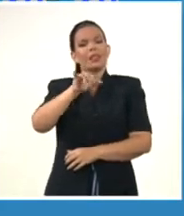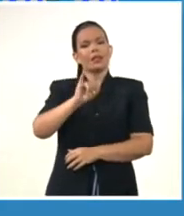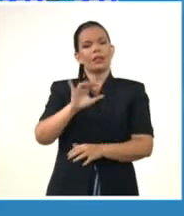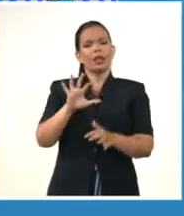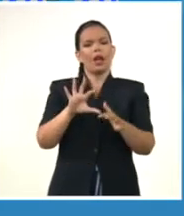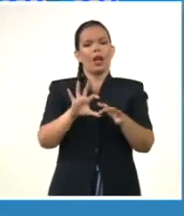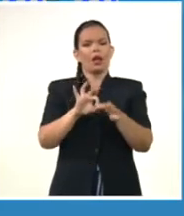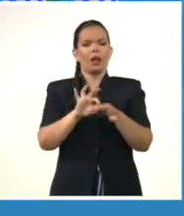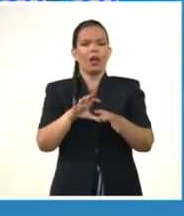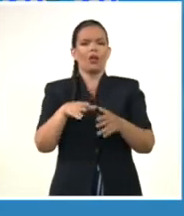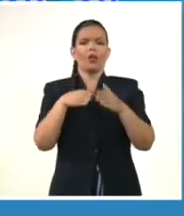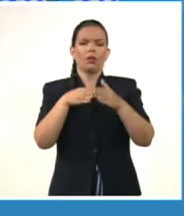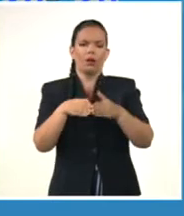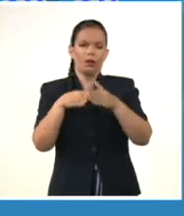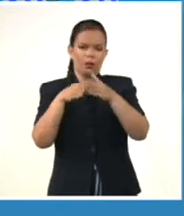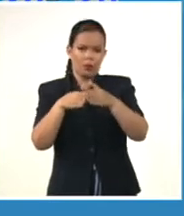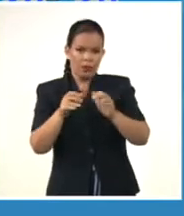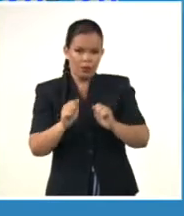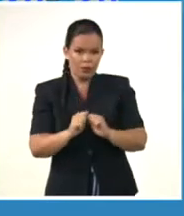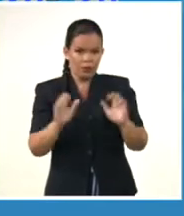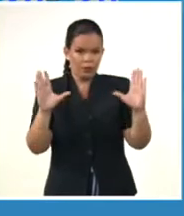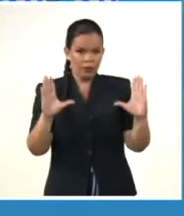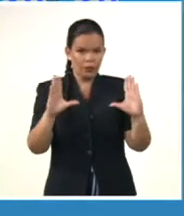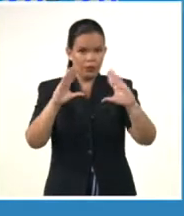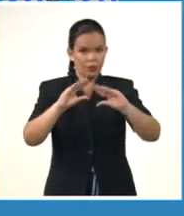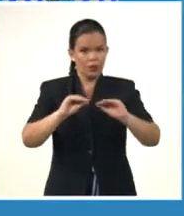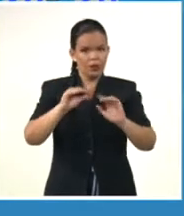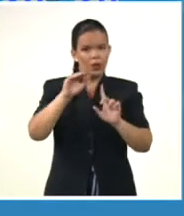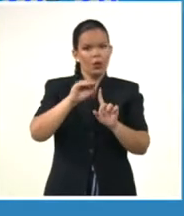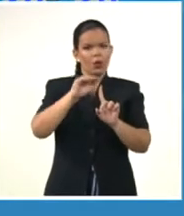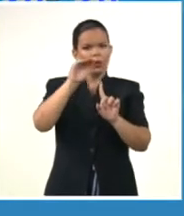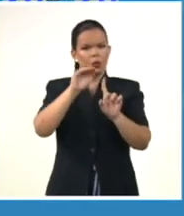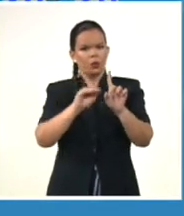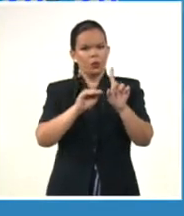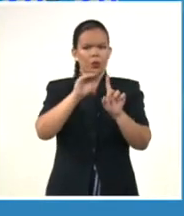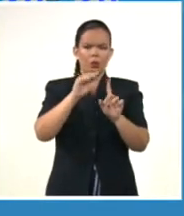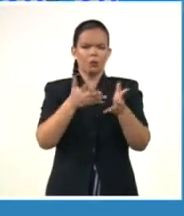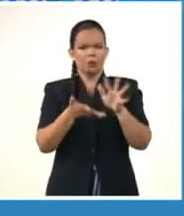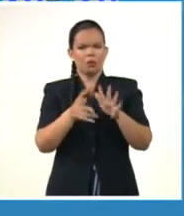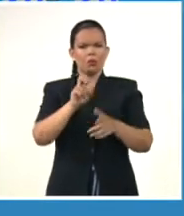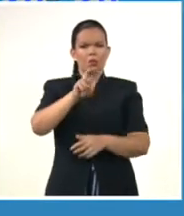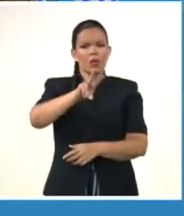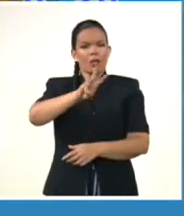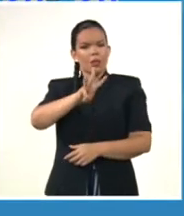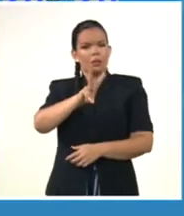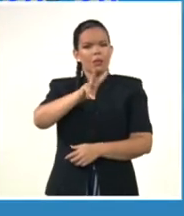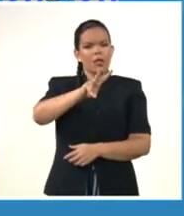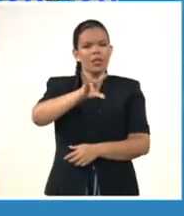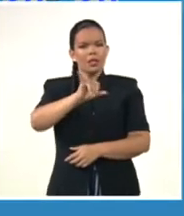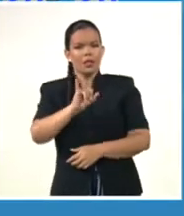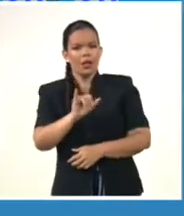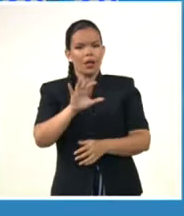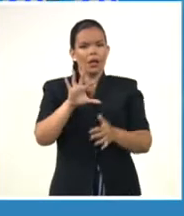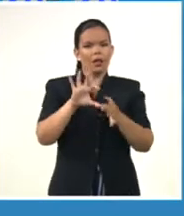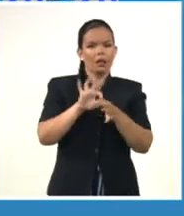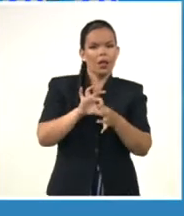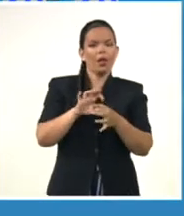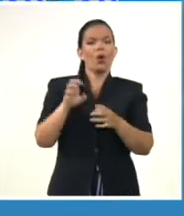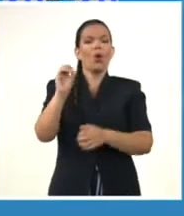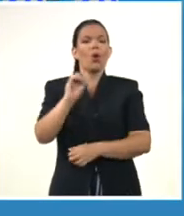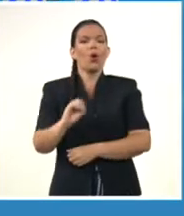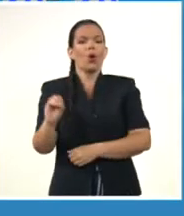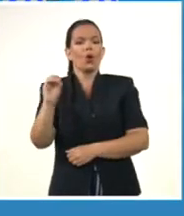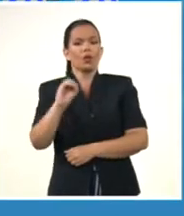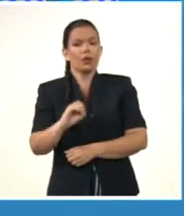Granma. Por la noche, las temperaturas estarán en el entorno de los 23, 25 grados, 26 en las provincias orientales y hasta 28